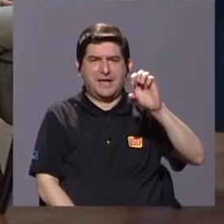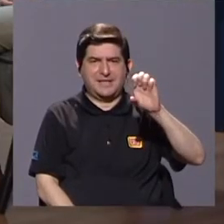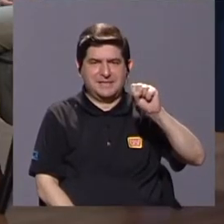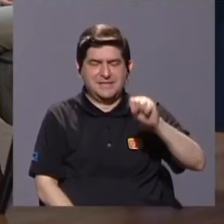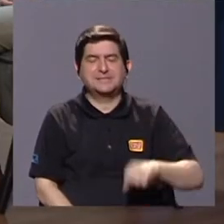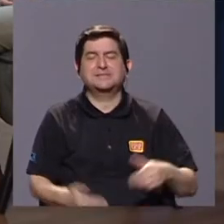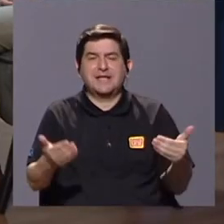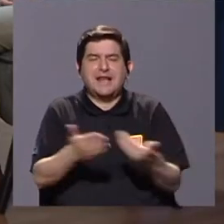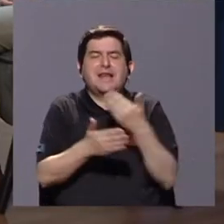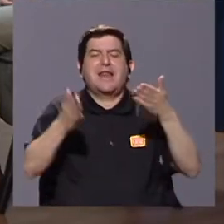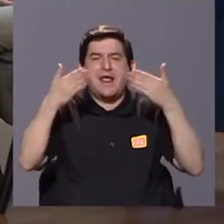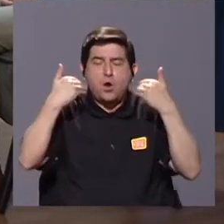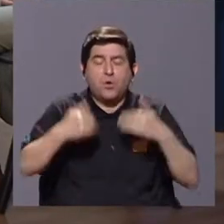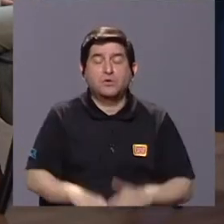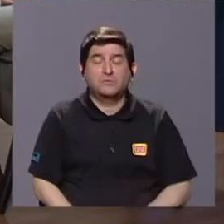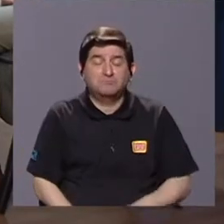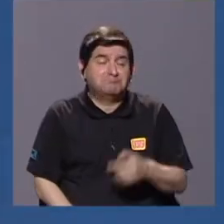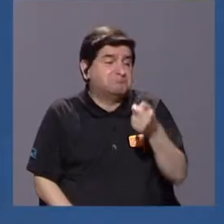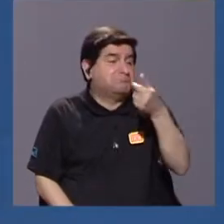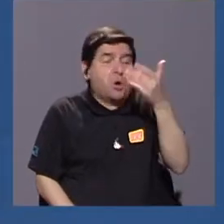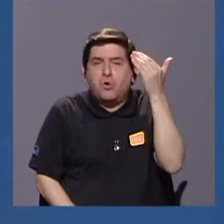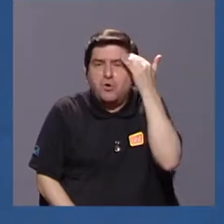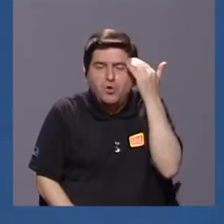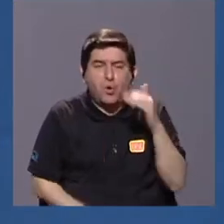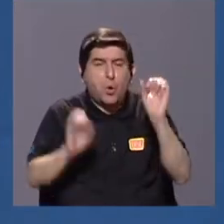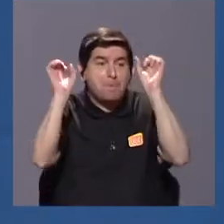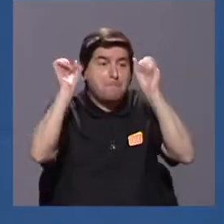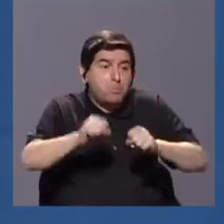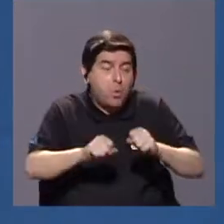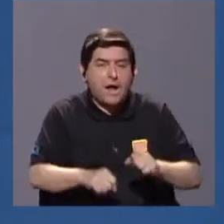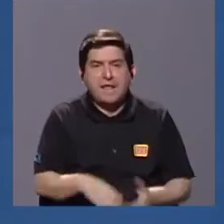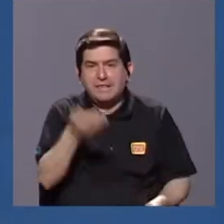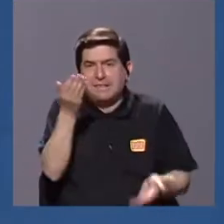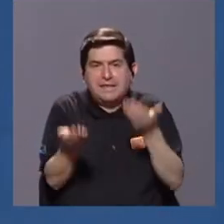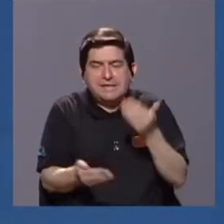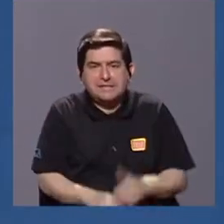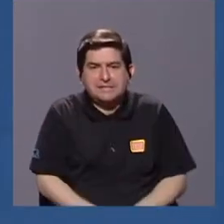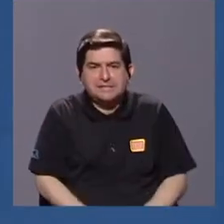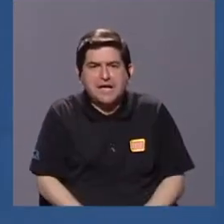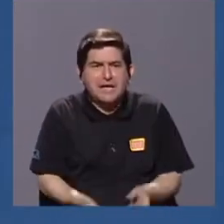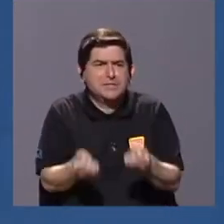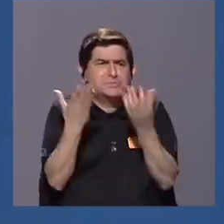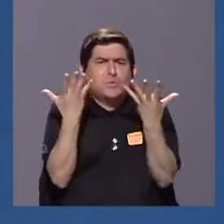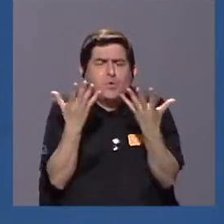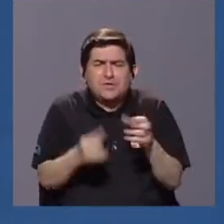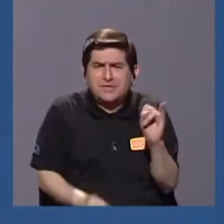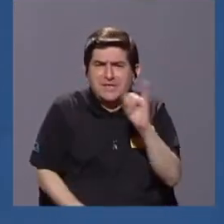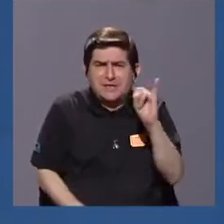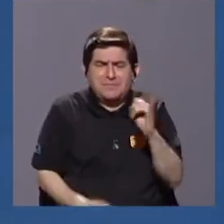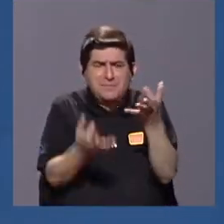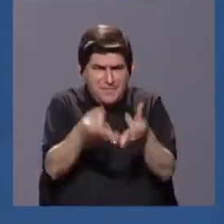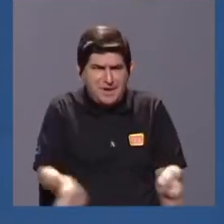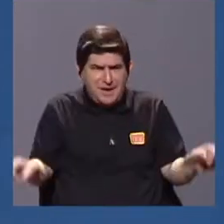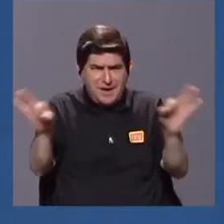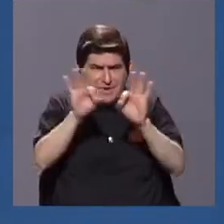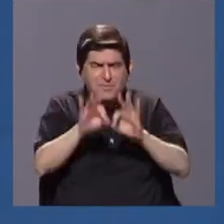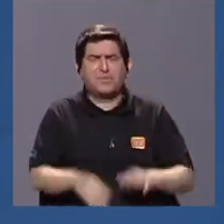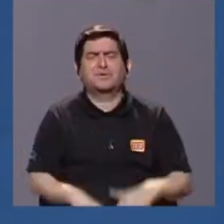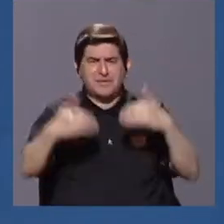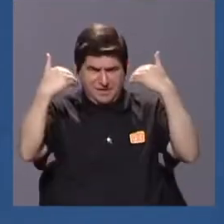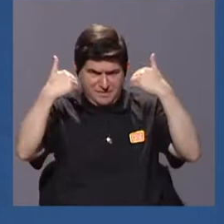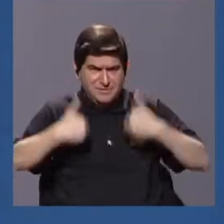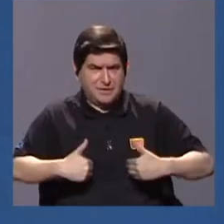Sabemos que pueden ser positivos o que podemos encontrar muchos agentes infecciosos de importancia en el ser humano,